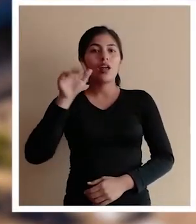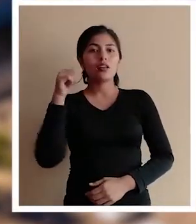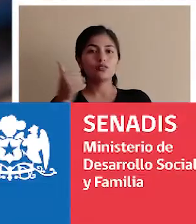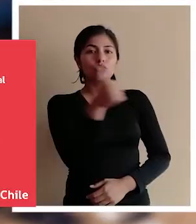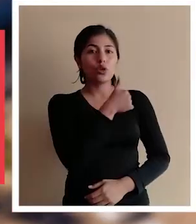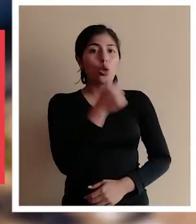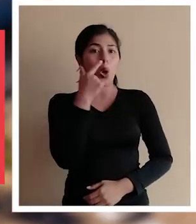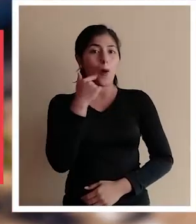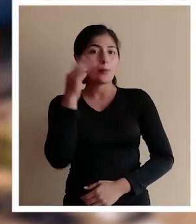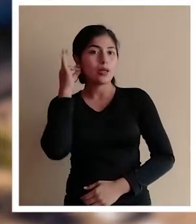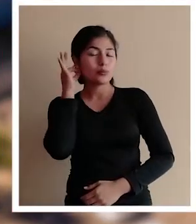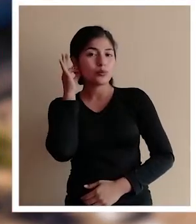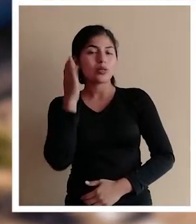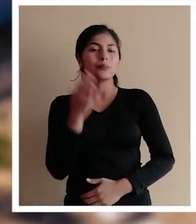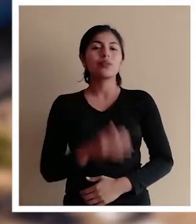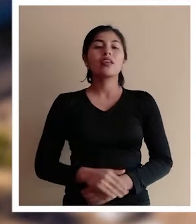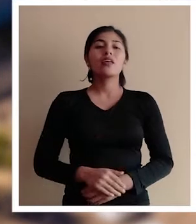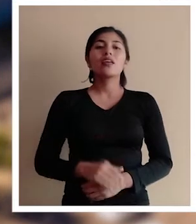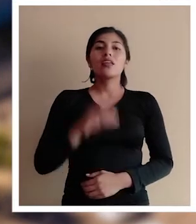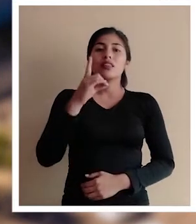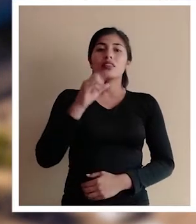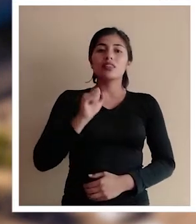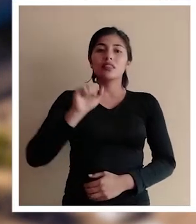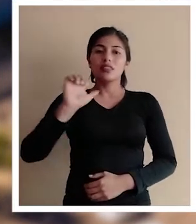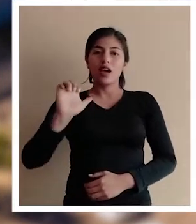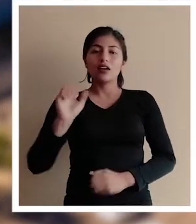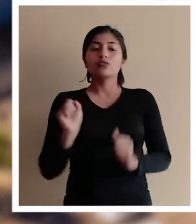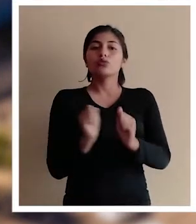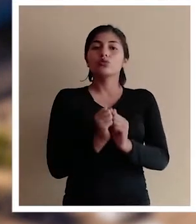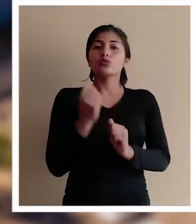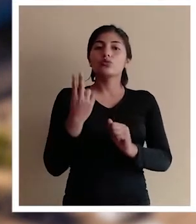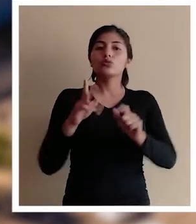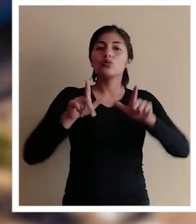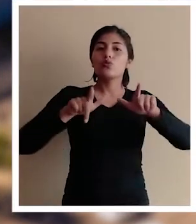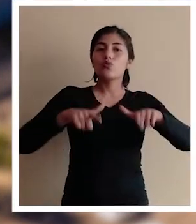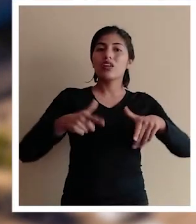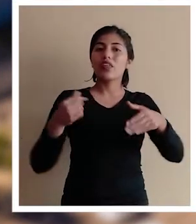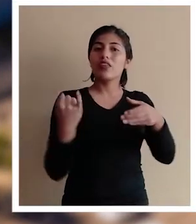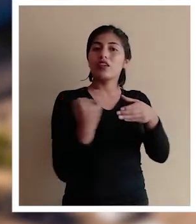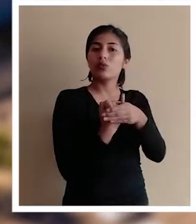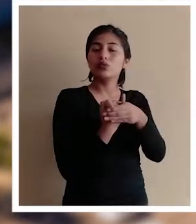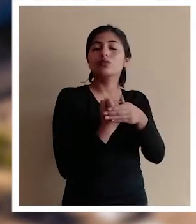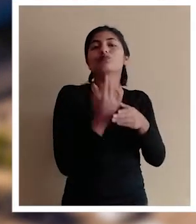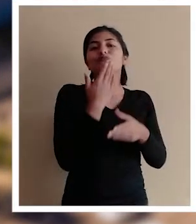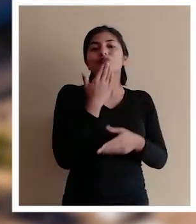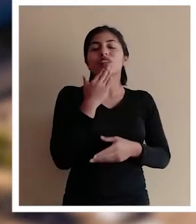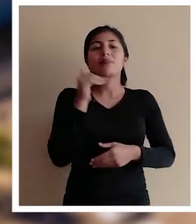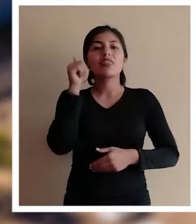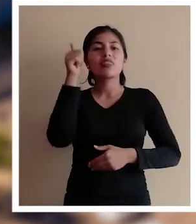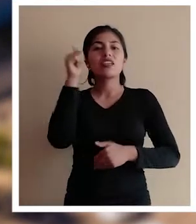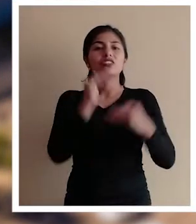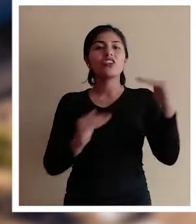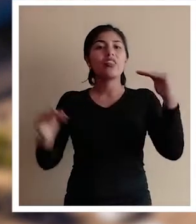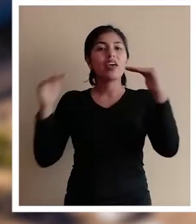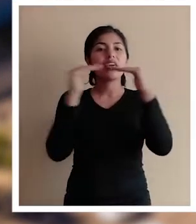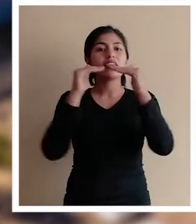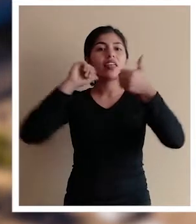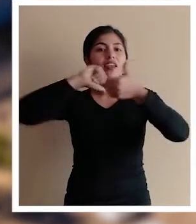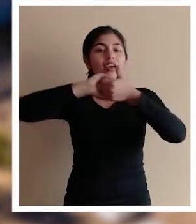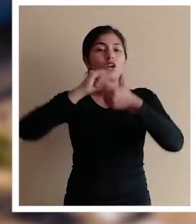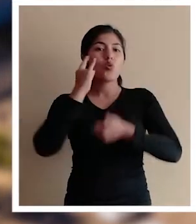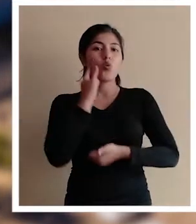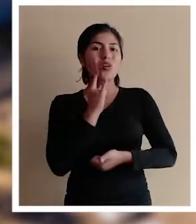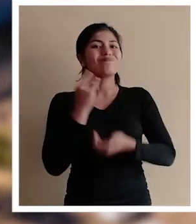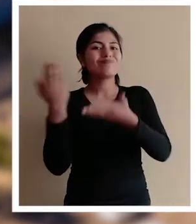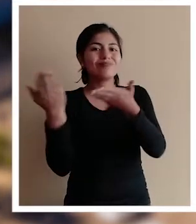Hola a todos y todas. La Dirección de Asuntos Estudiantiles, a través de su Unidad de Inclusión y la Dirección de Equidad y Género de la UOH,